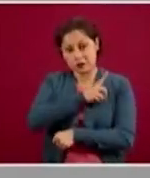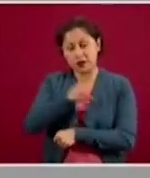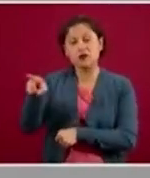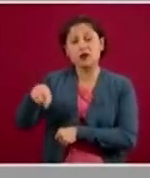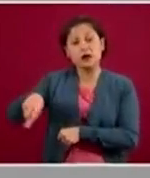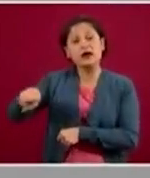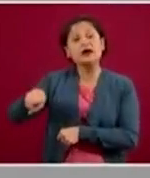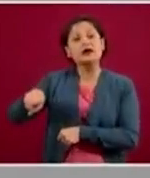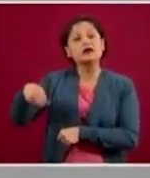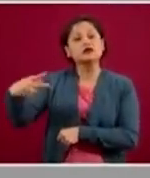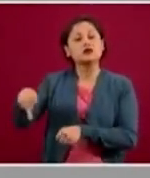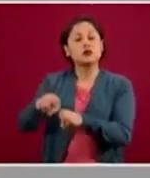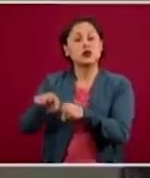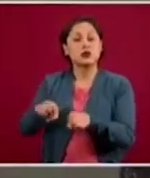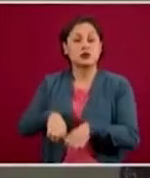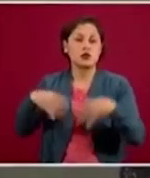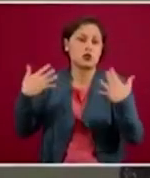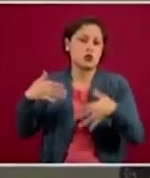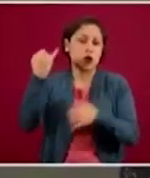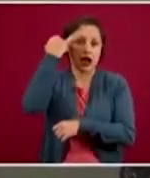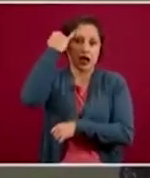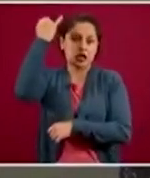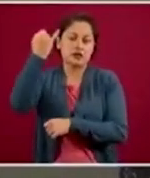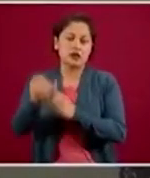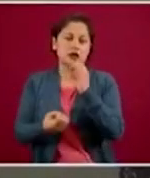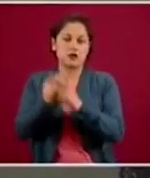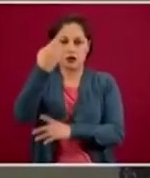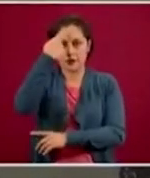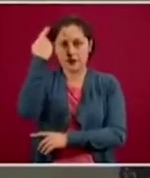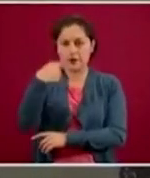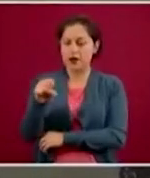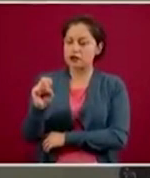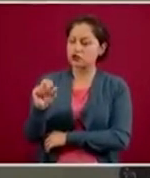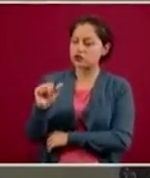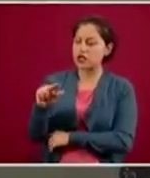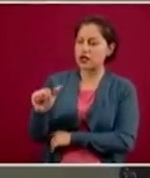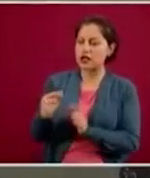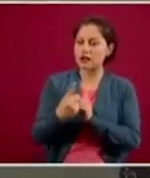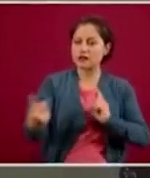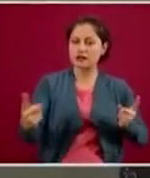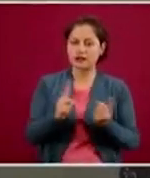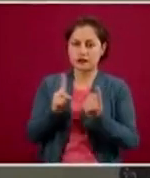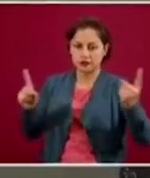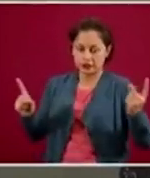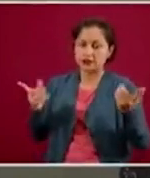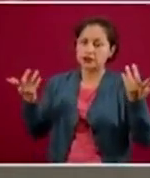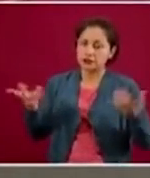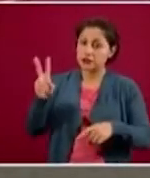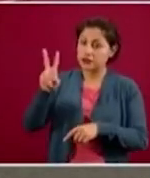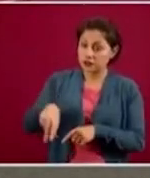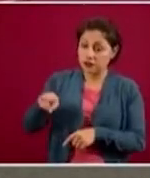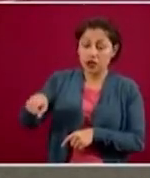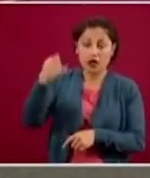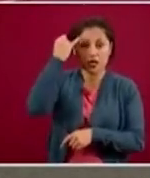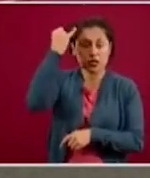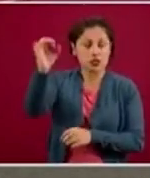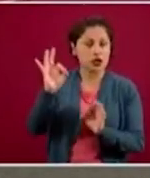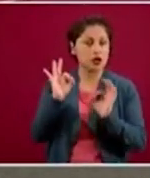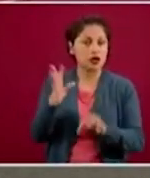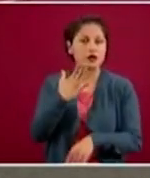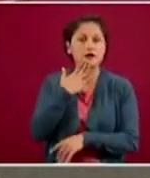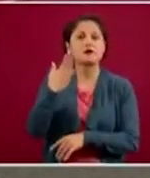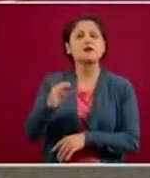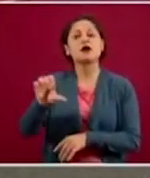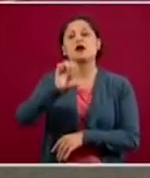dirección. Y vemos que no ha sido suficientemente explotado. Ha implicado alianzas con entidades, algunas